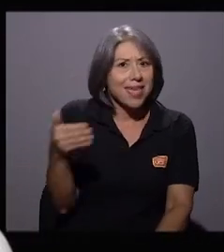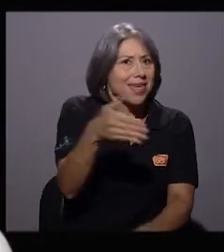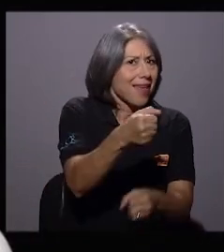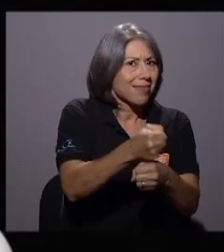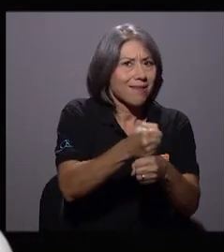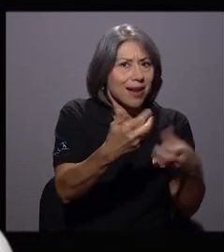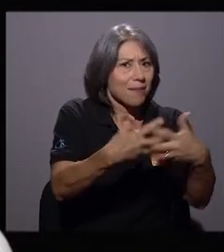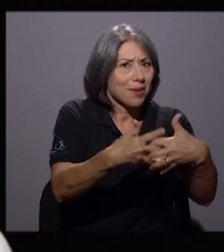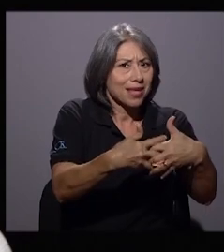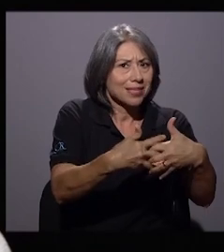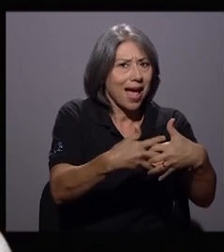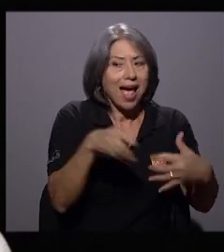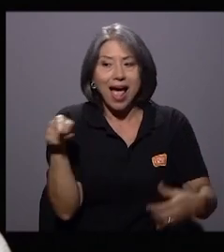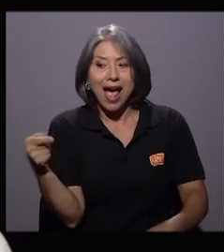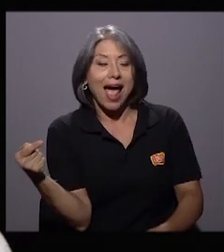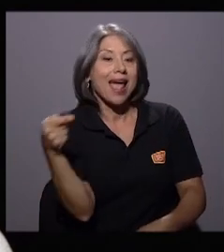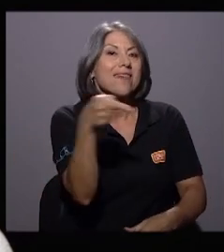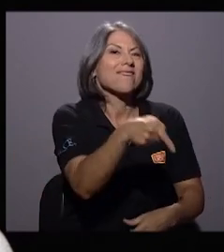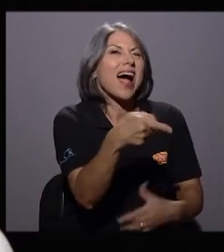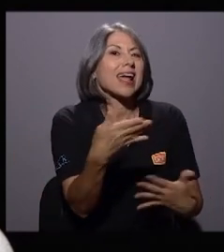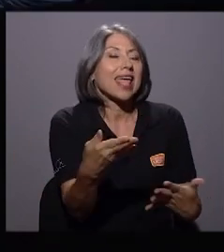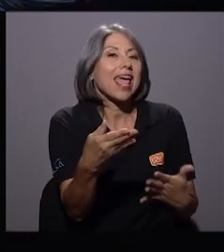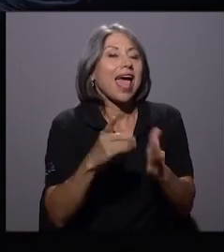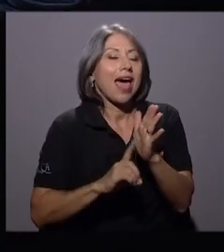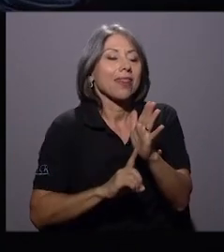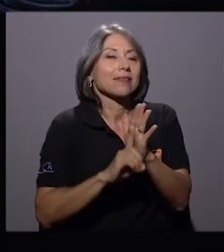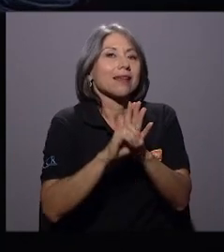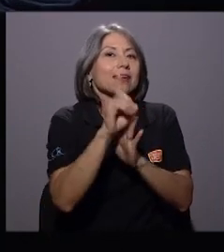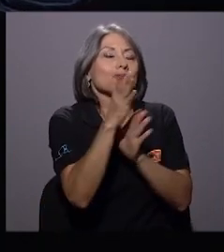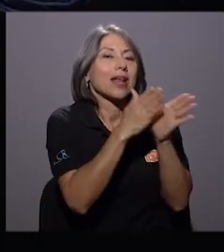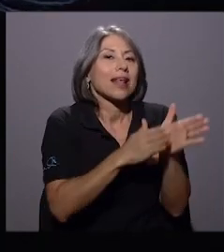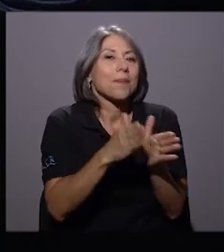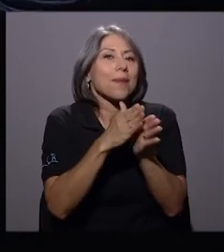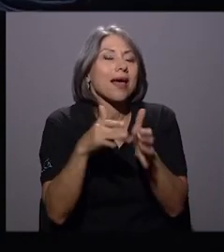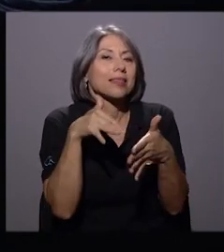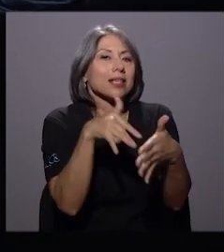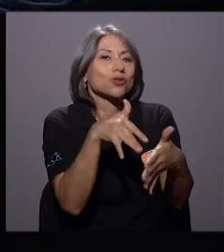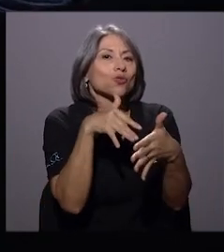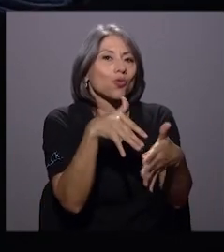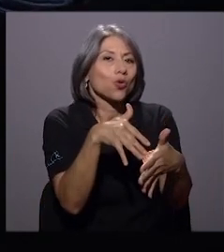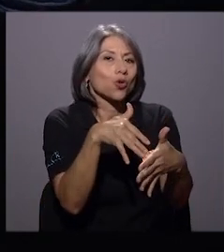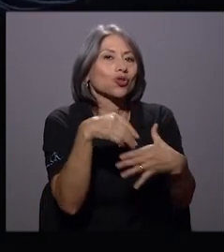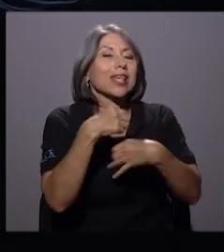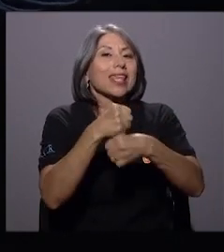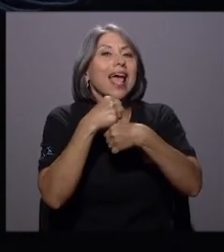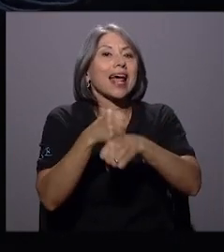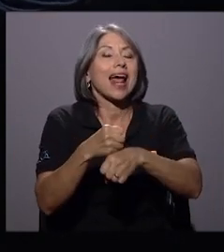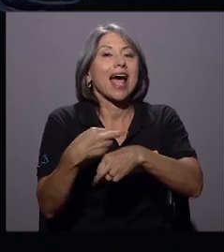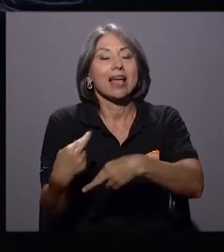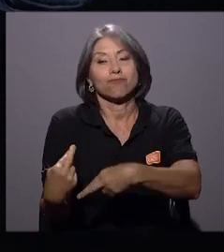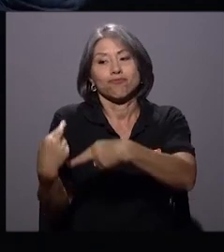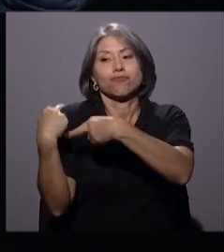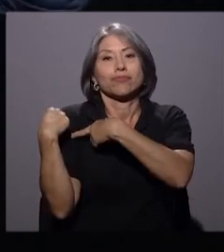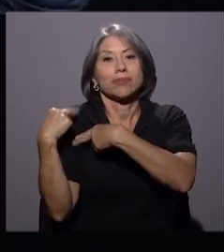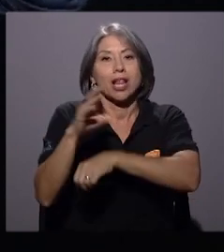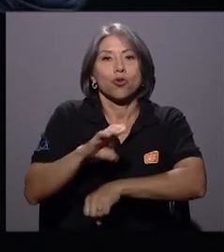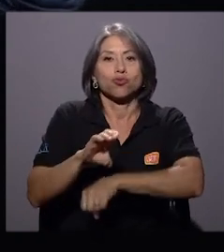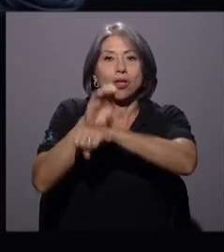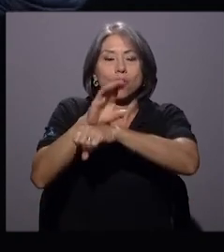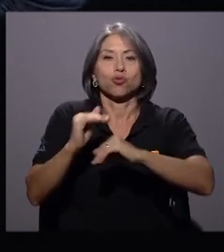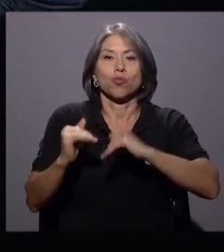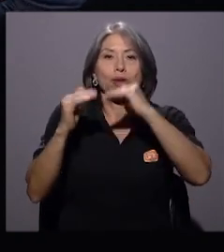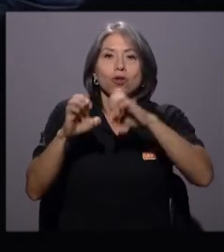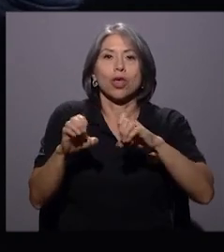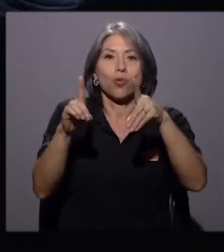que ir es a desarrollar el plan de estudios que confeccionará el órgano encargado responsable que es el Consejo Superior de Educación. Es decir, el joven